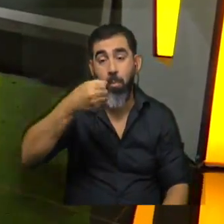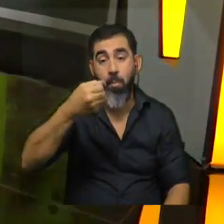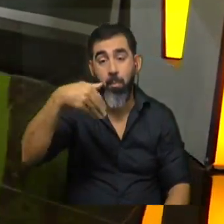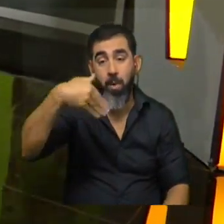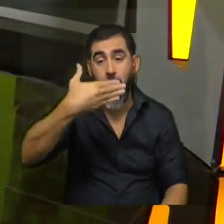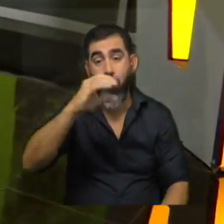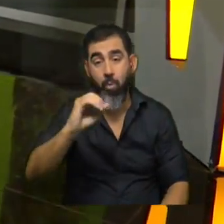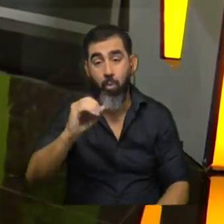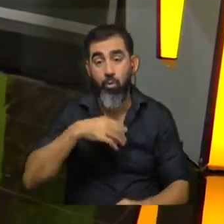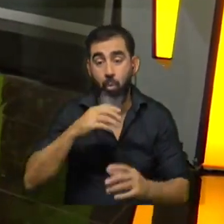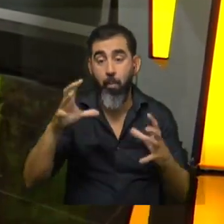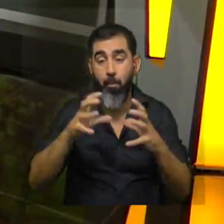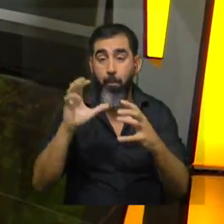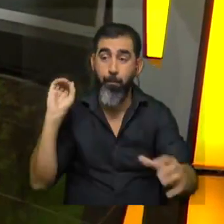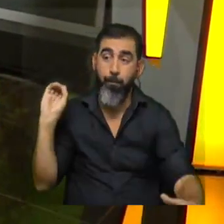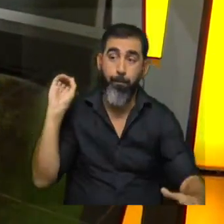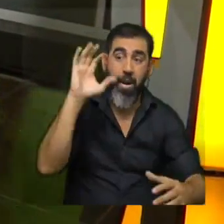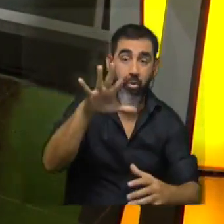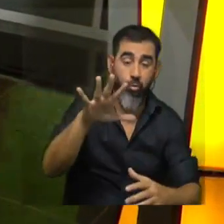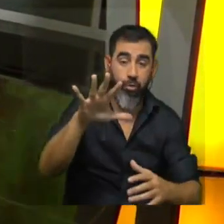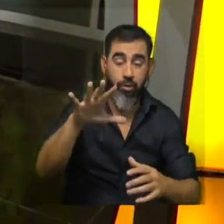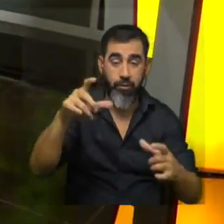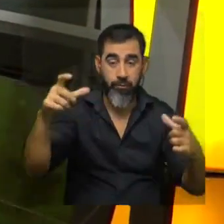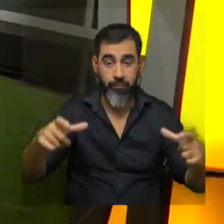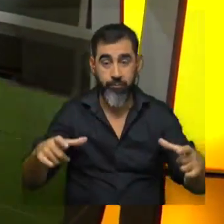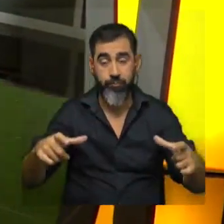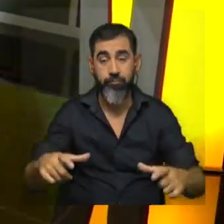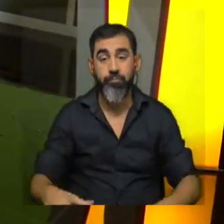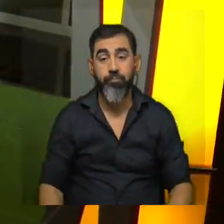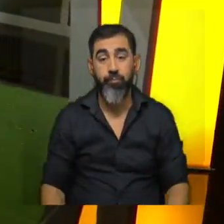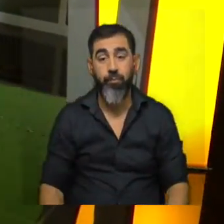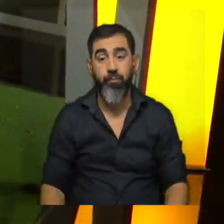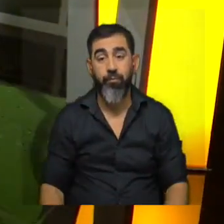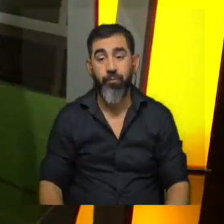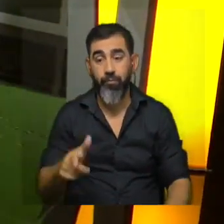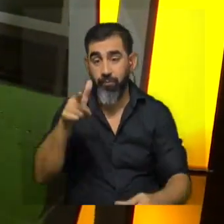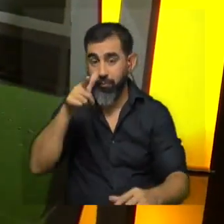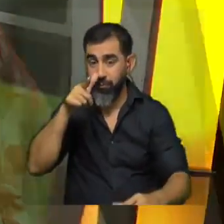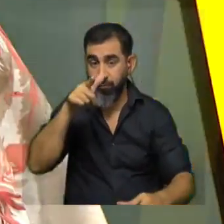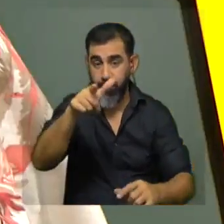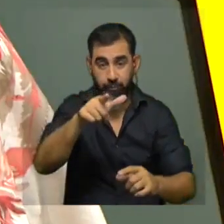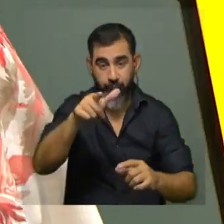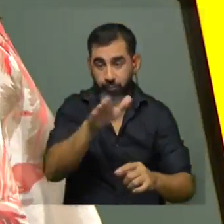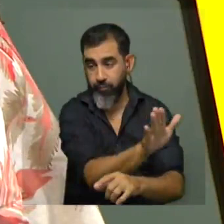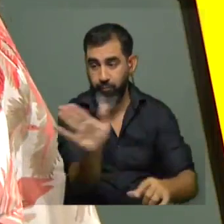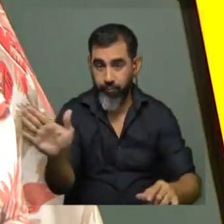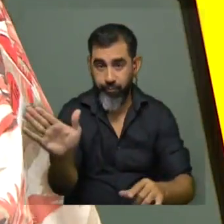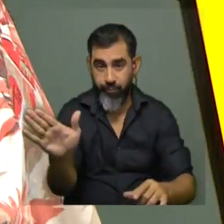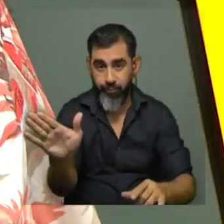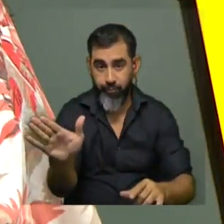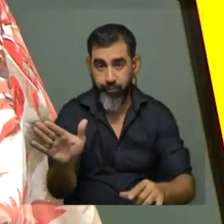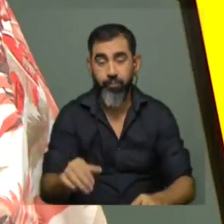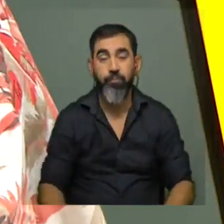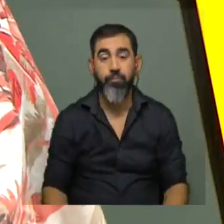pelota tú estás en el otro lado de la circunferencia digamos la pelota no va ir en línea recta se va a desviar ¿no? en el